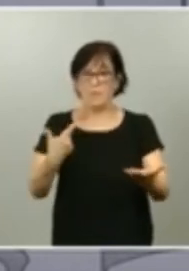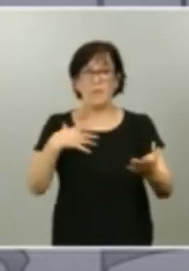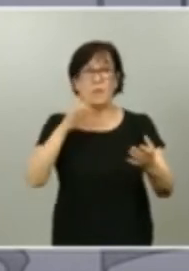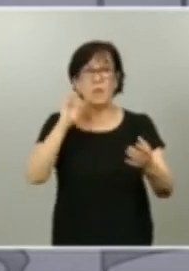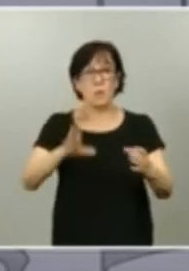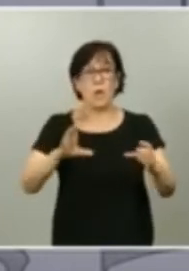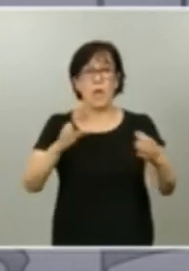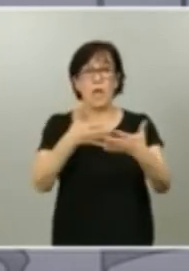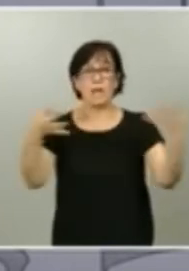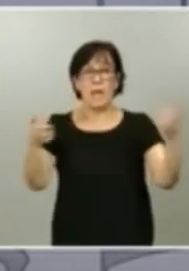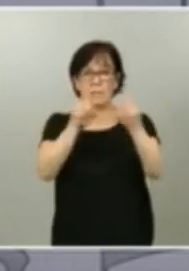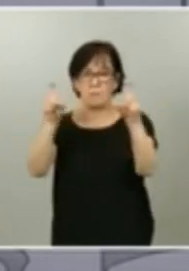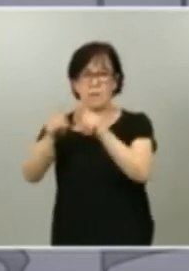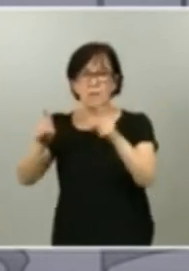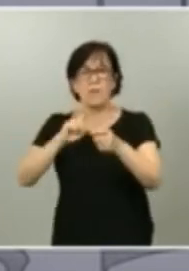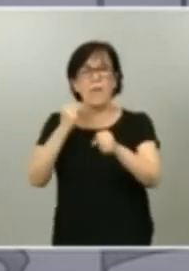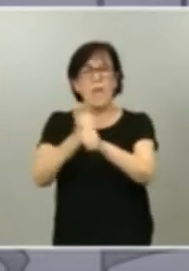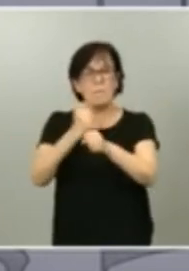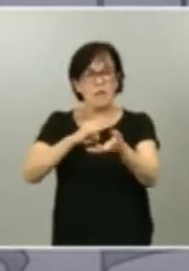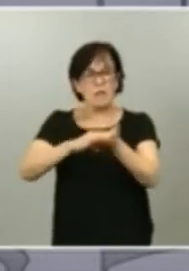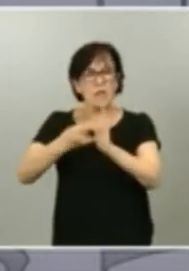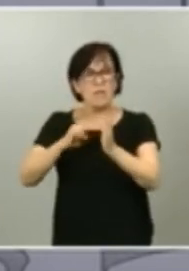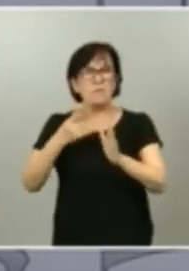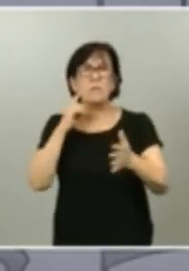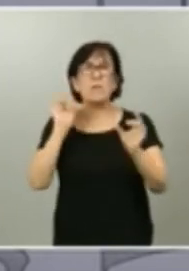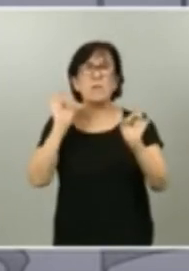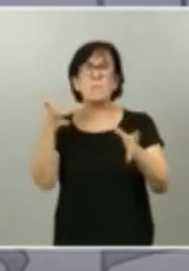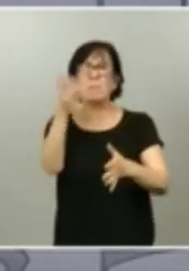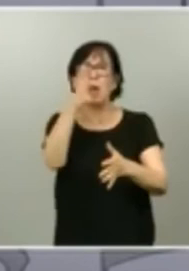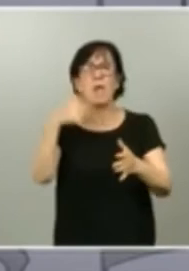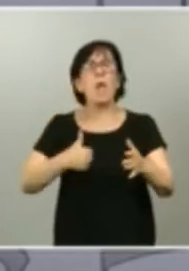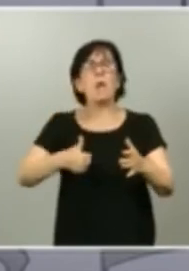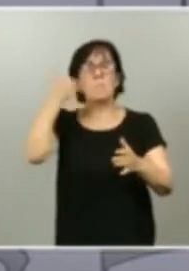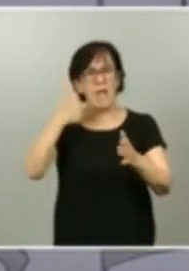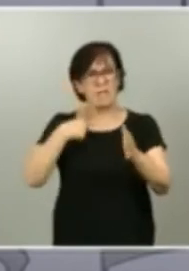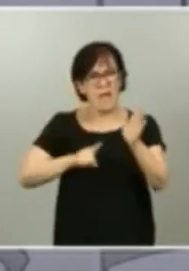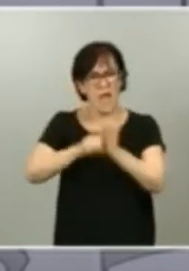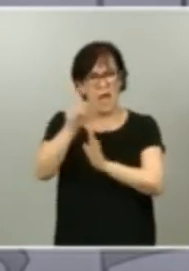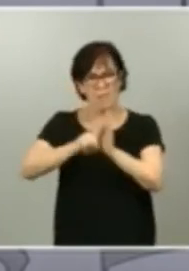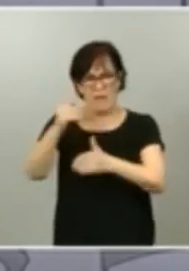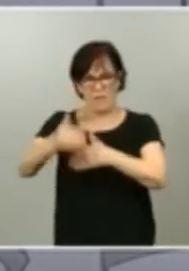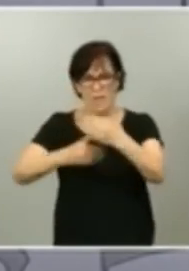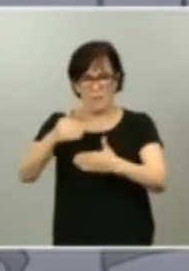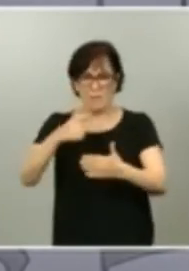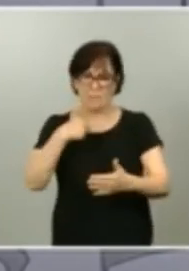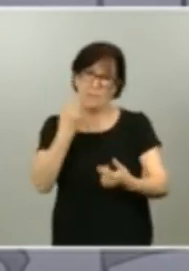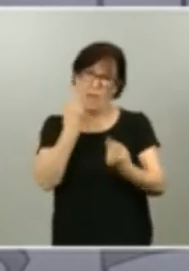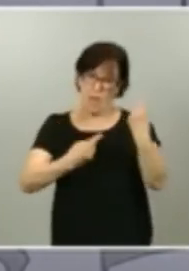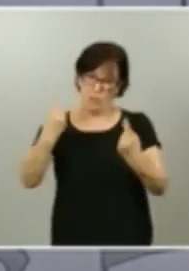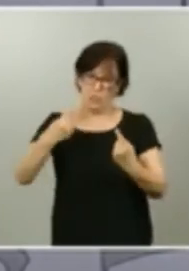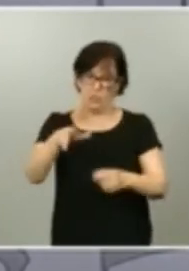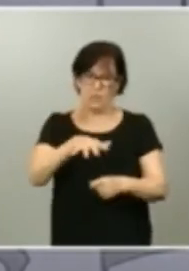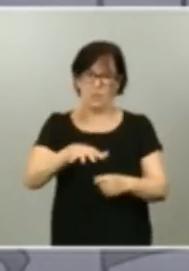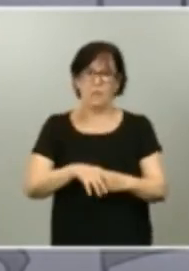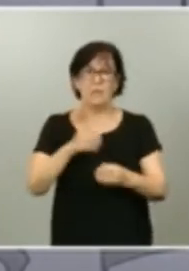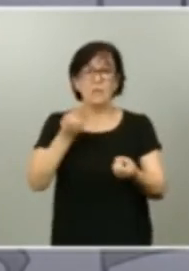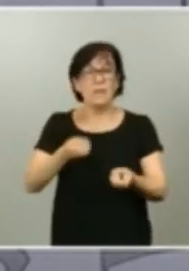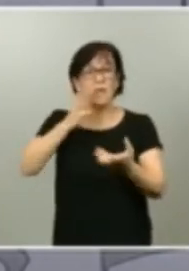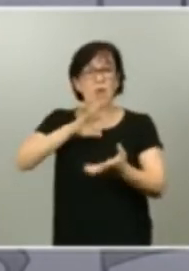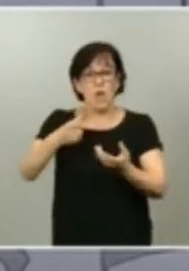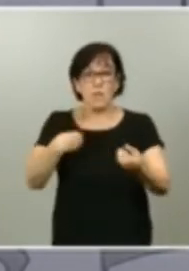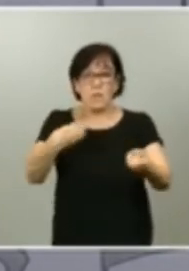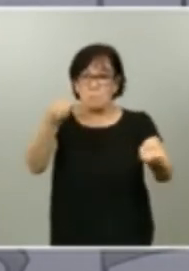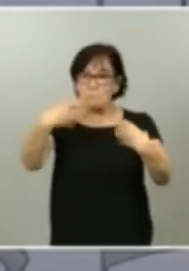tecnologías similares e incluso más avanzadas en alguno de los casos las noticias que nos llegan en todo caso